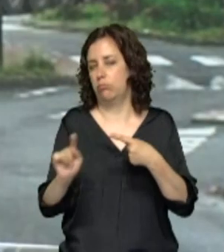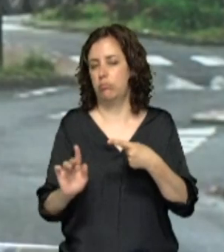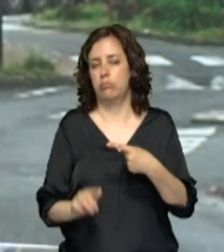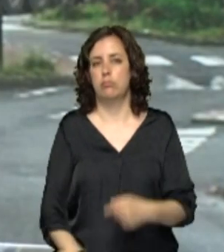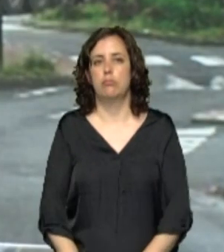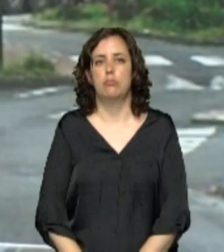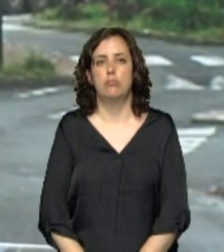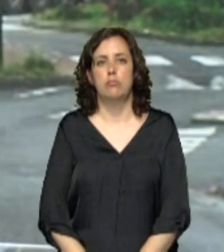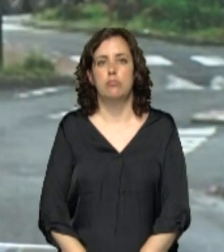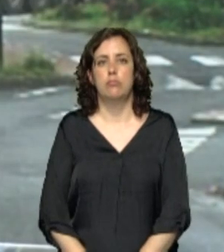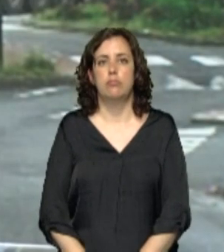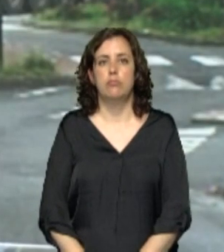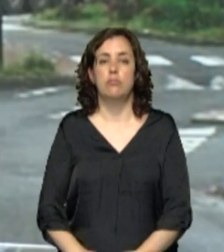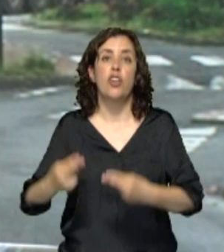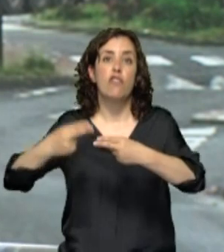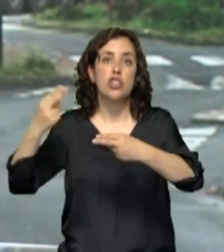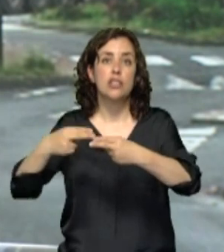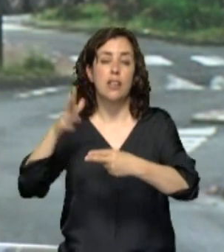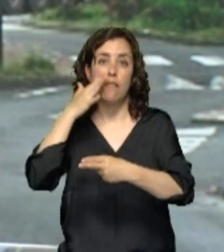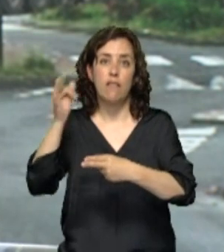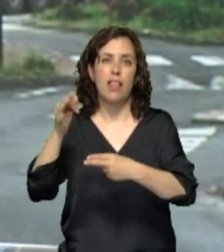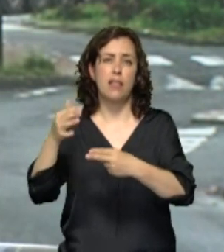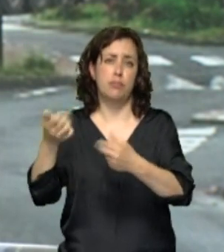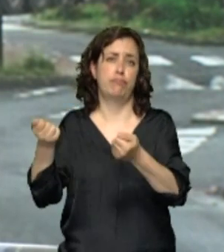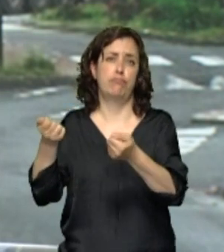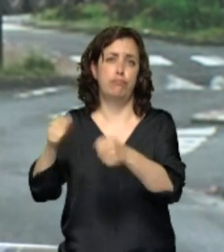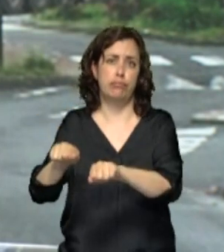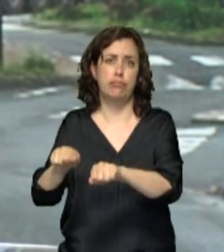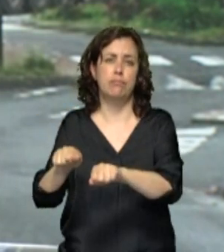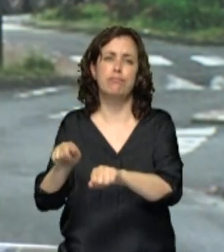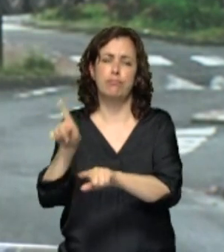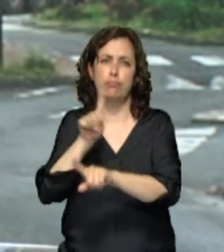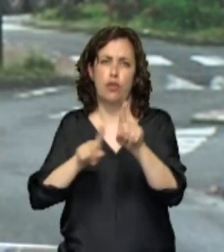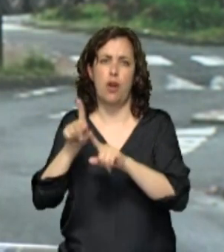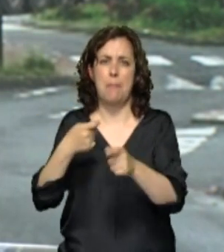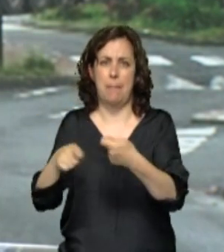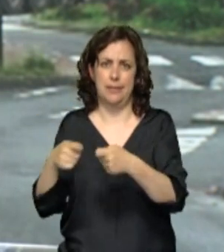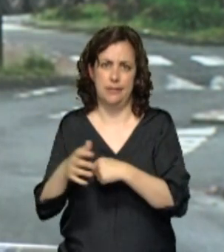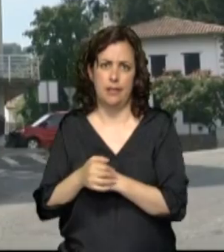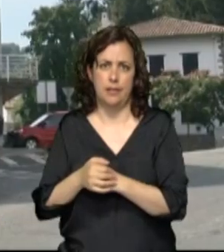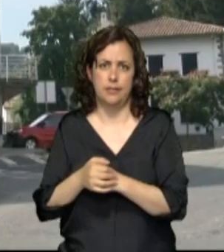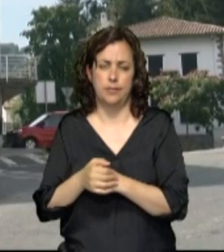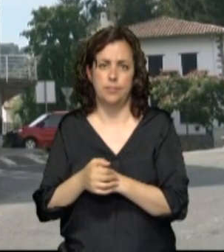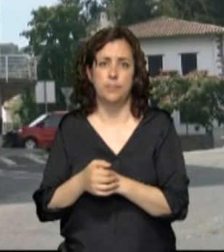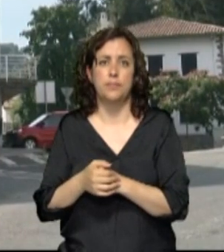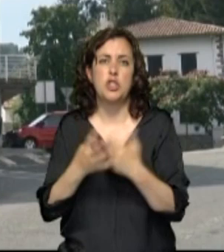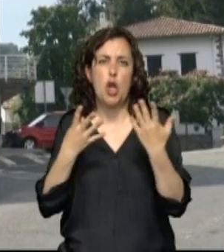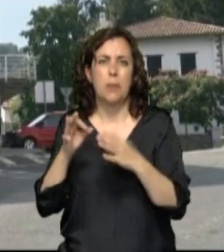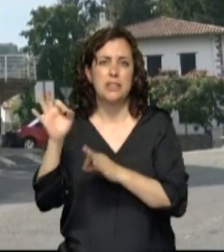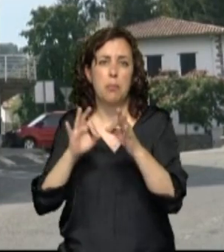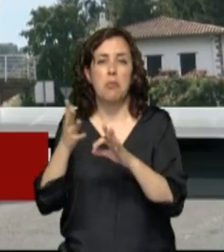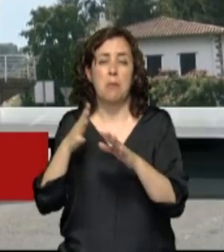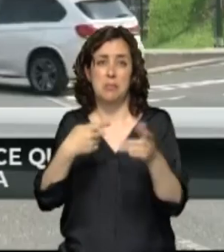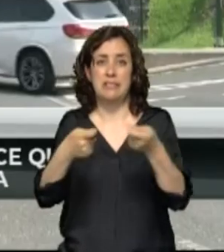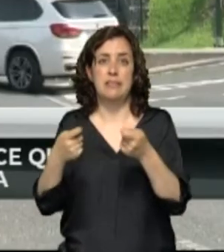Bueno, y el cierre de la frontera con Francia está teniendo grandes consecuencias en las ventas de Dancharinea. Se estima que el 90% de la clientela que albergan esos